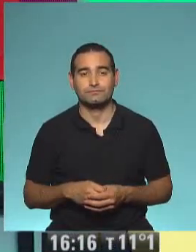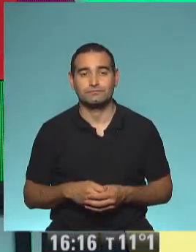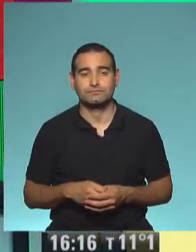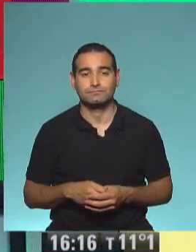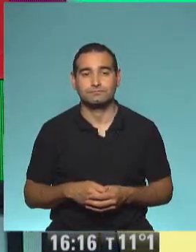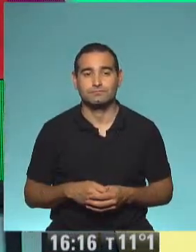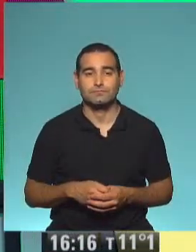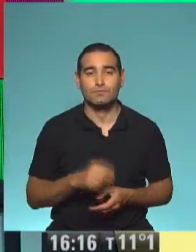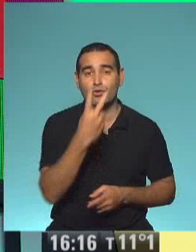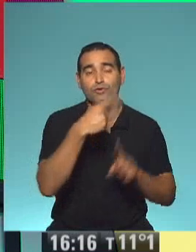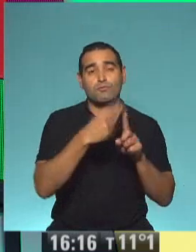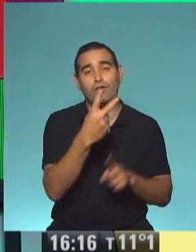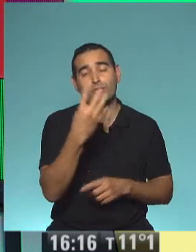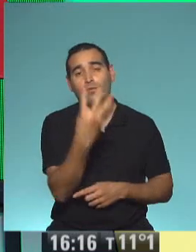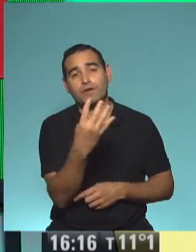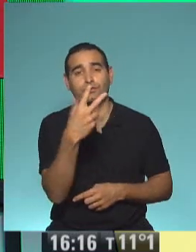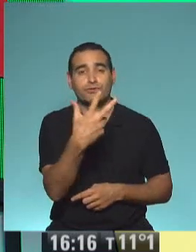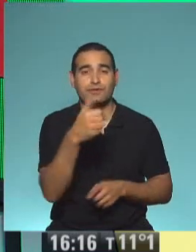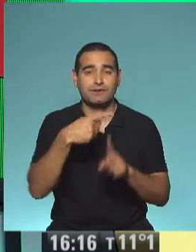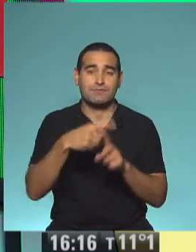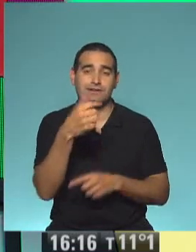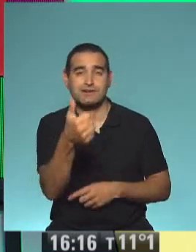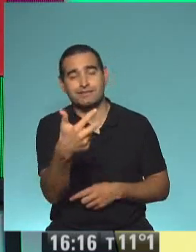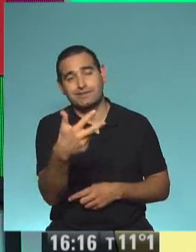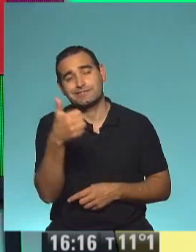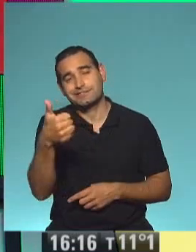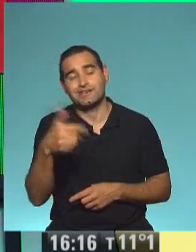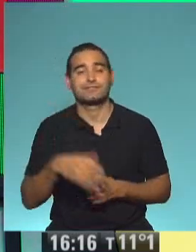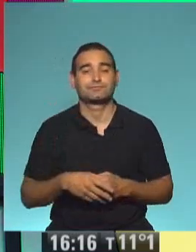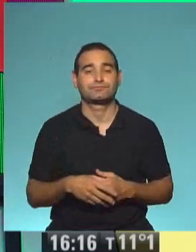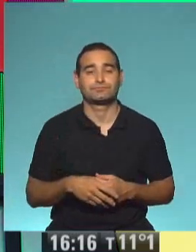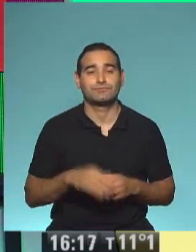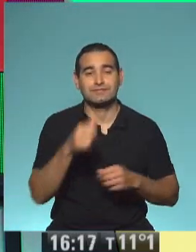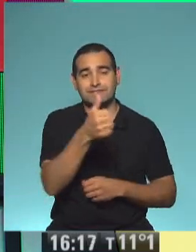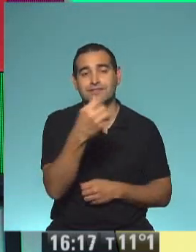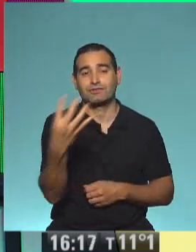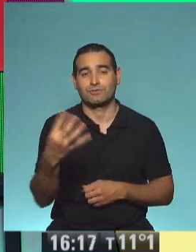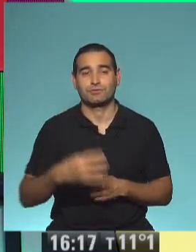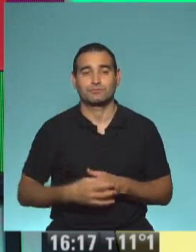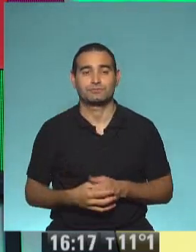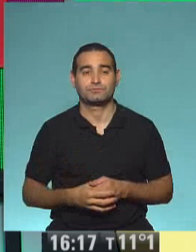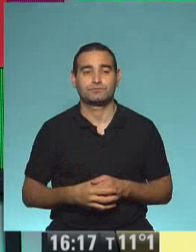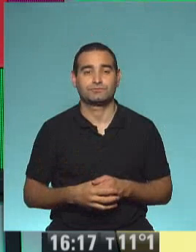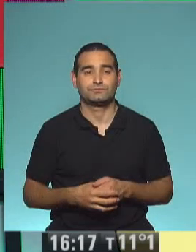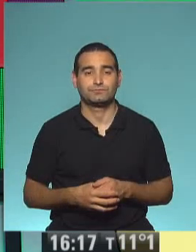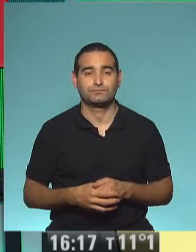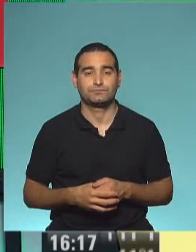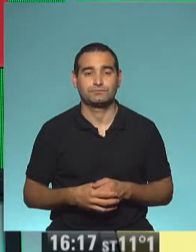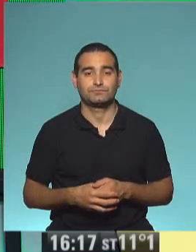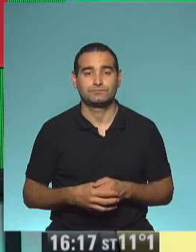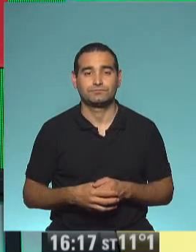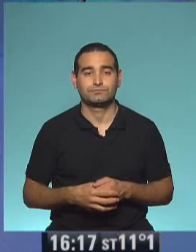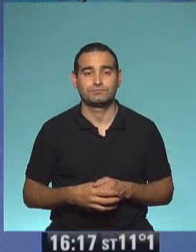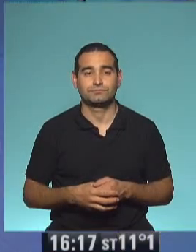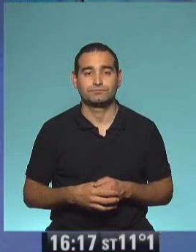¿no? 2 más 2 es 4. 3 más 3 es 6. Y ahí llegamos al 64, que es claro que es más que 50. Este es el resultado,